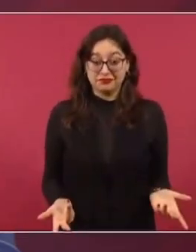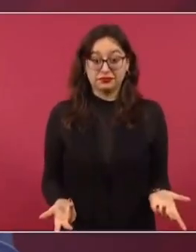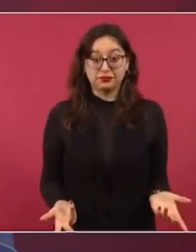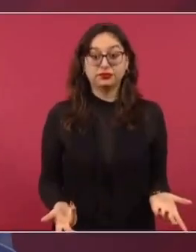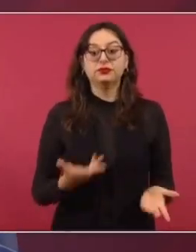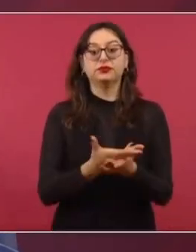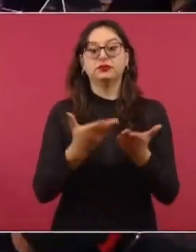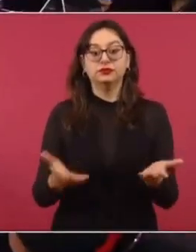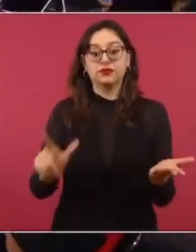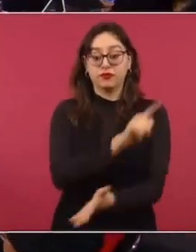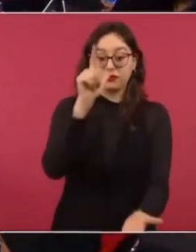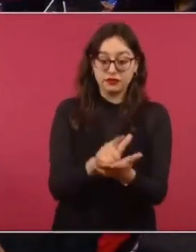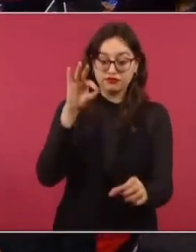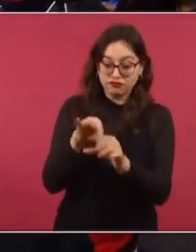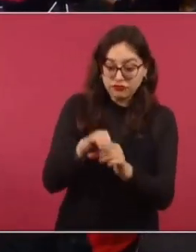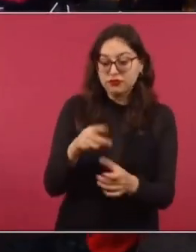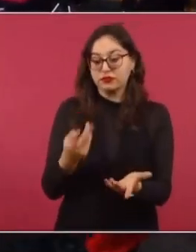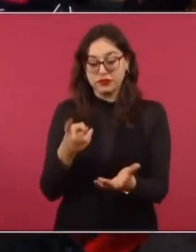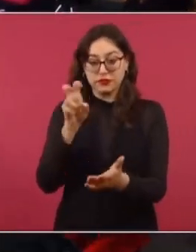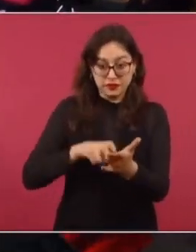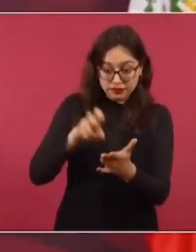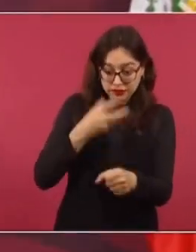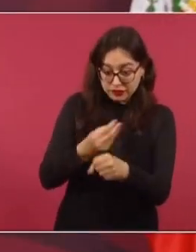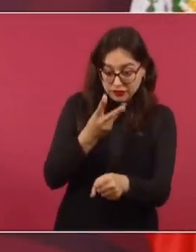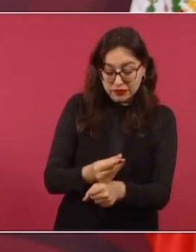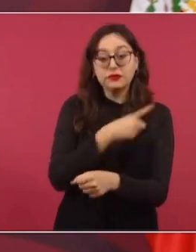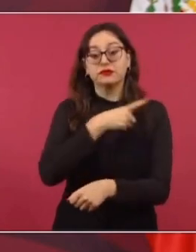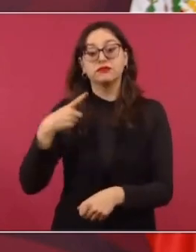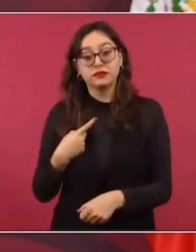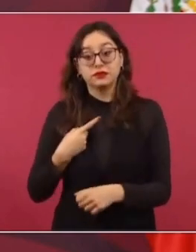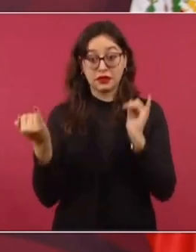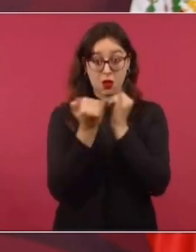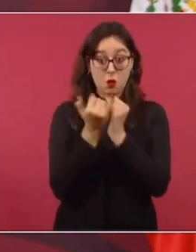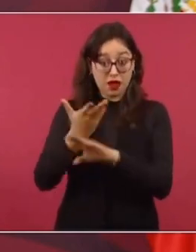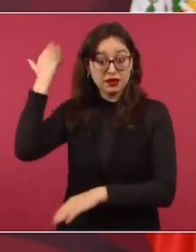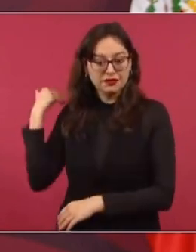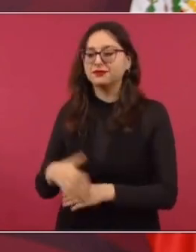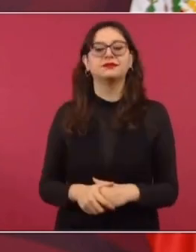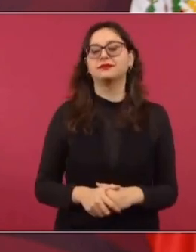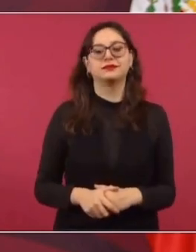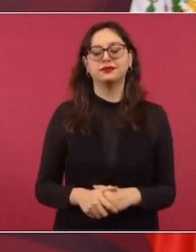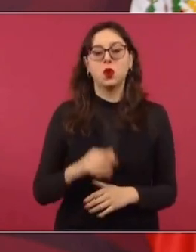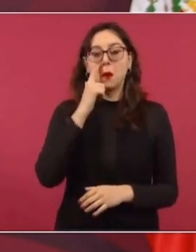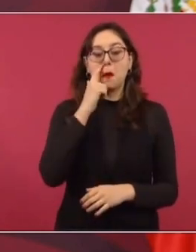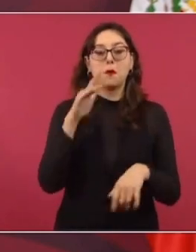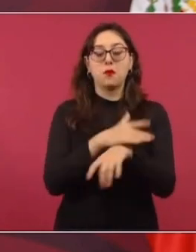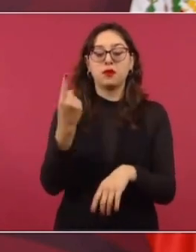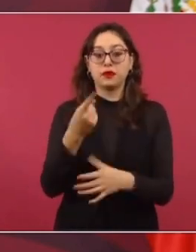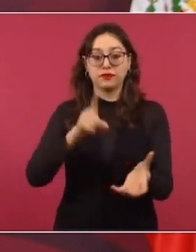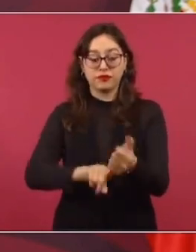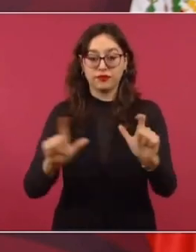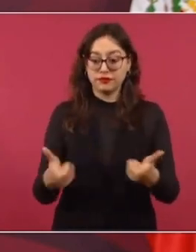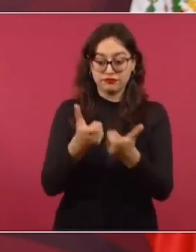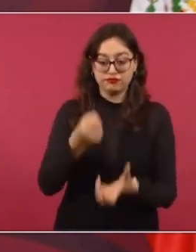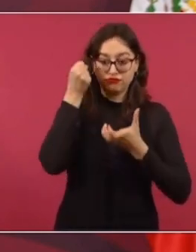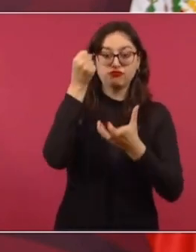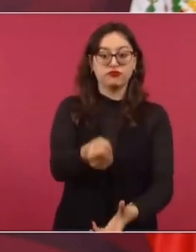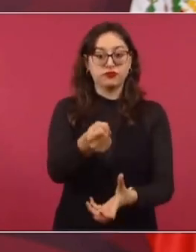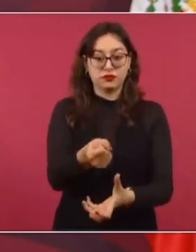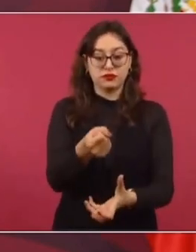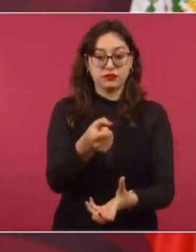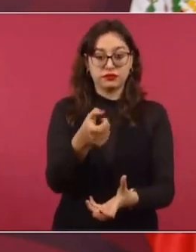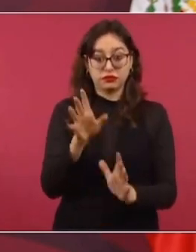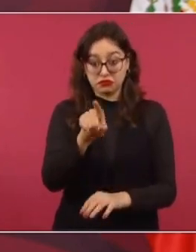ley electoral se siga contemplando esto, que no es lo mismo, porque el que tengan fideicomisos, que